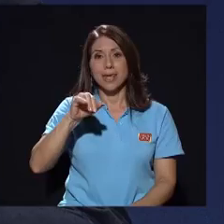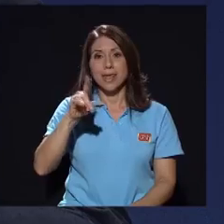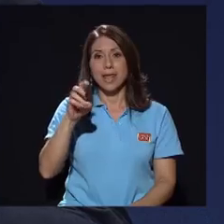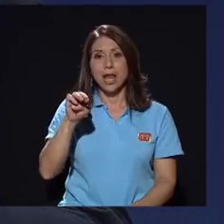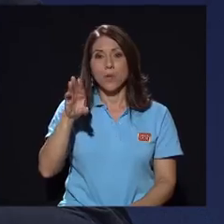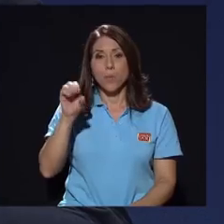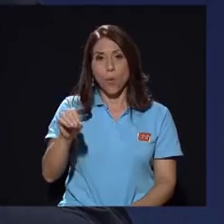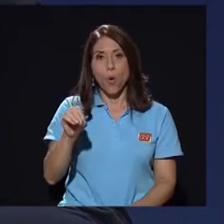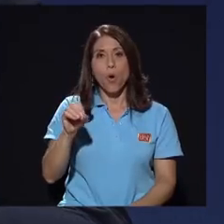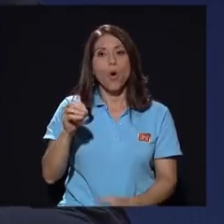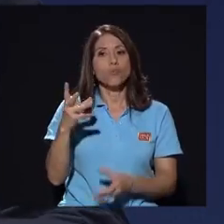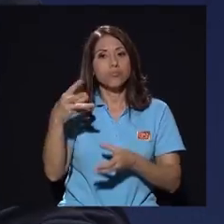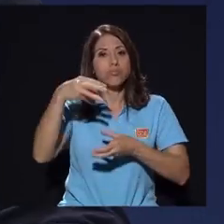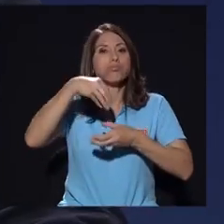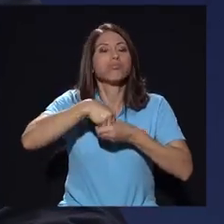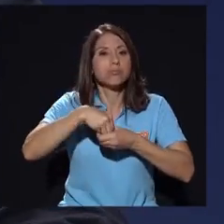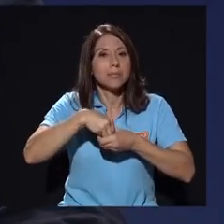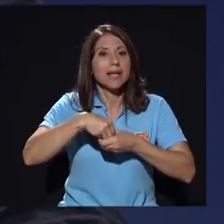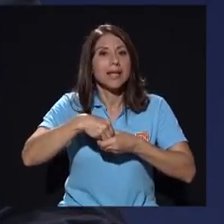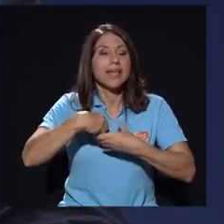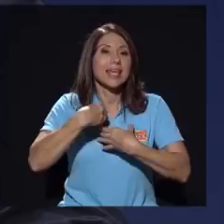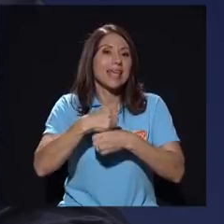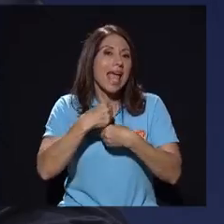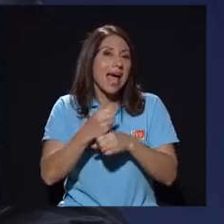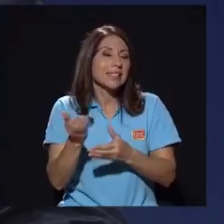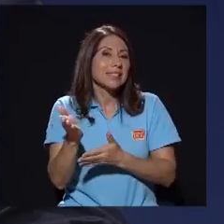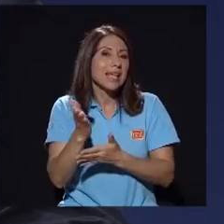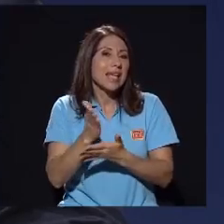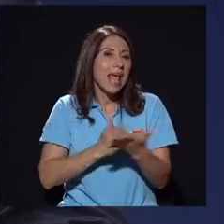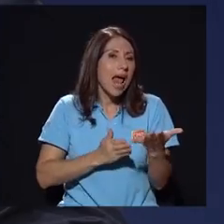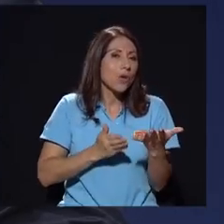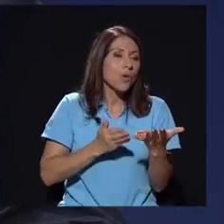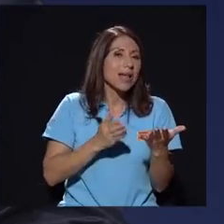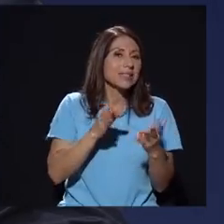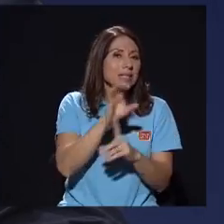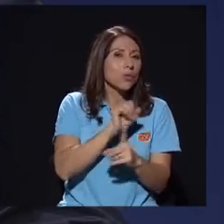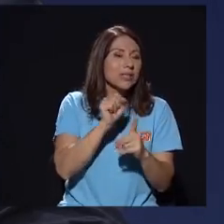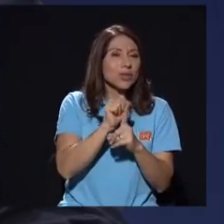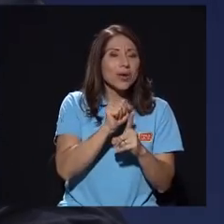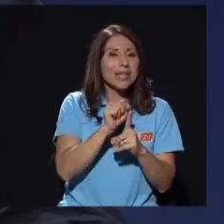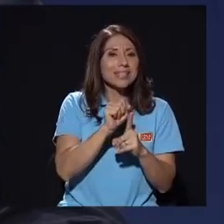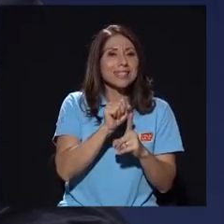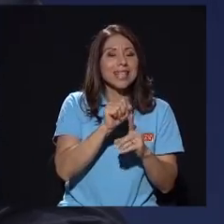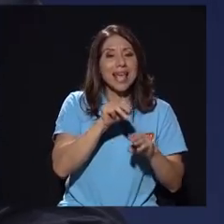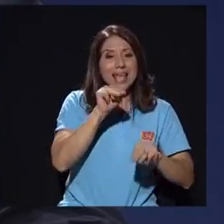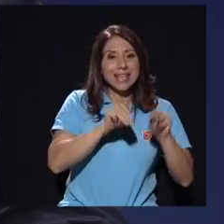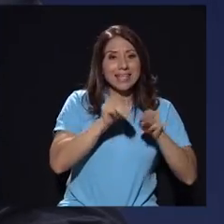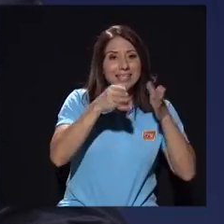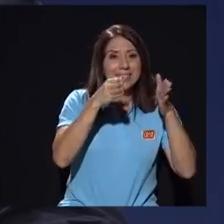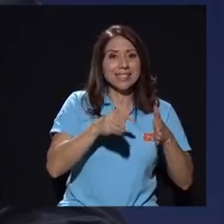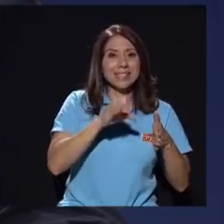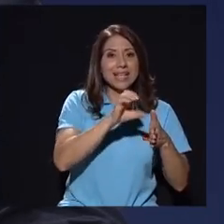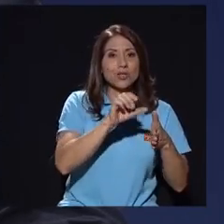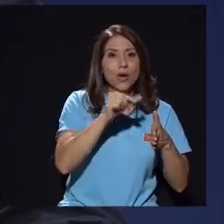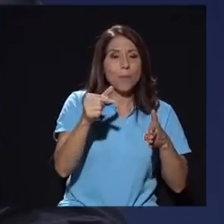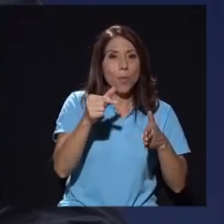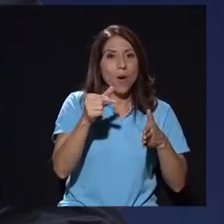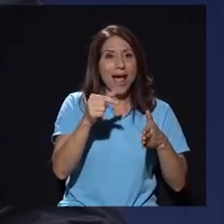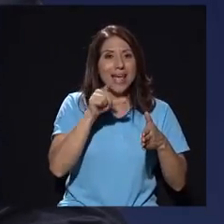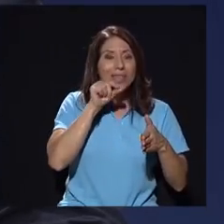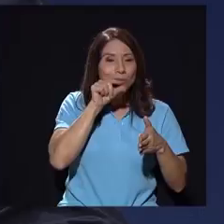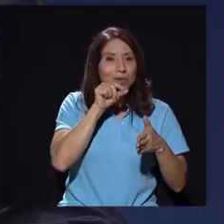otro de acuerdo a unas discusiones inclusive que tuviese don Celso Gamboa en Twitter con este caso con la revista.